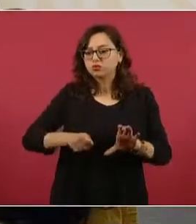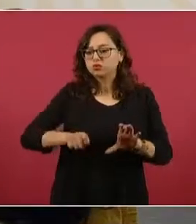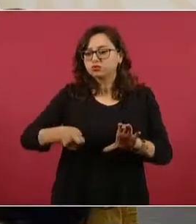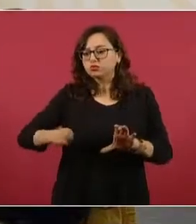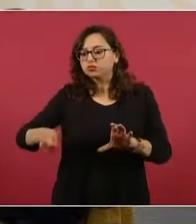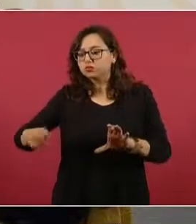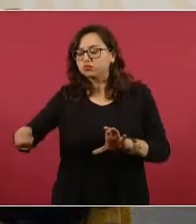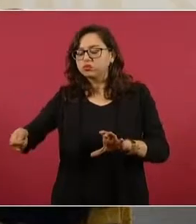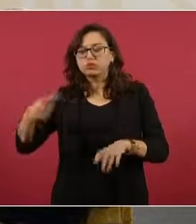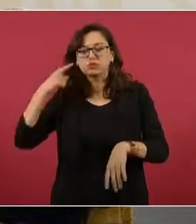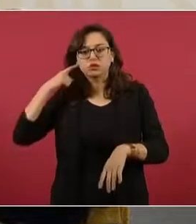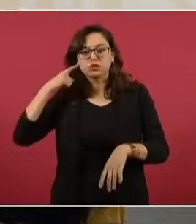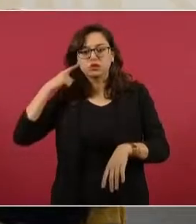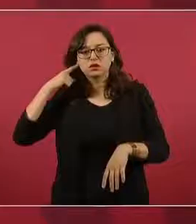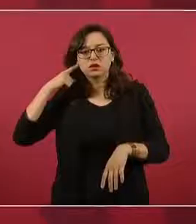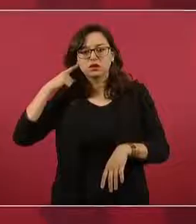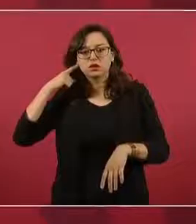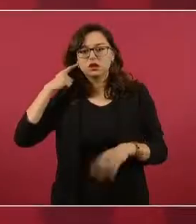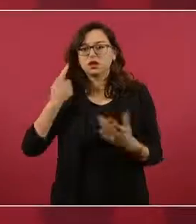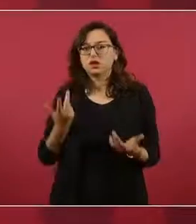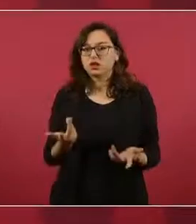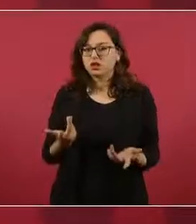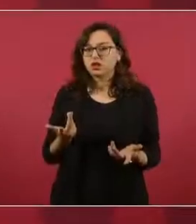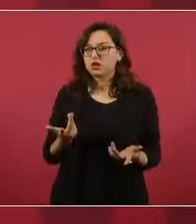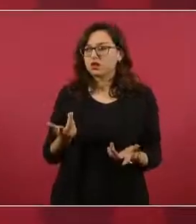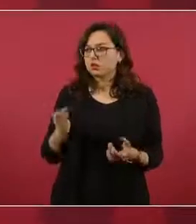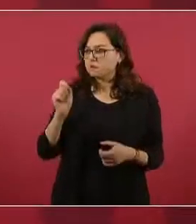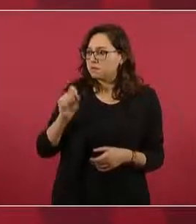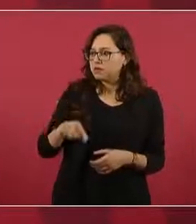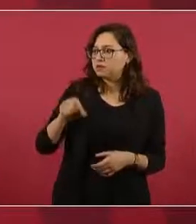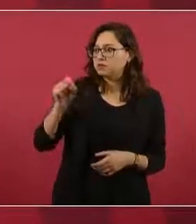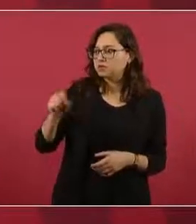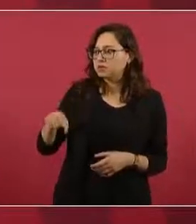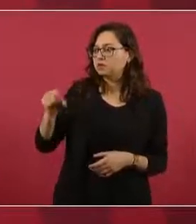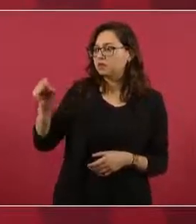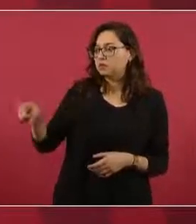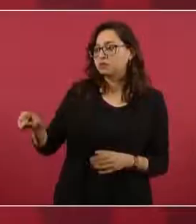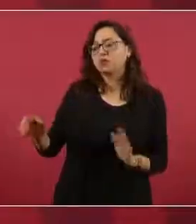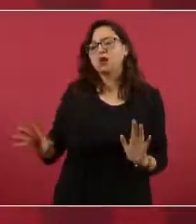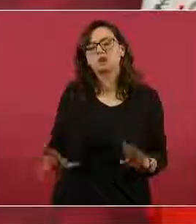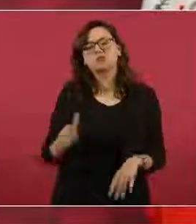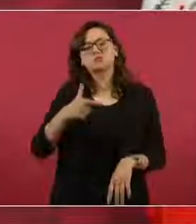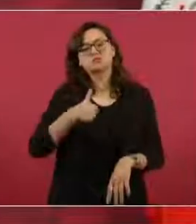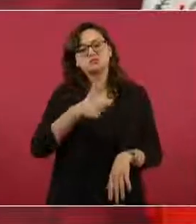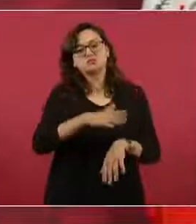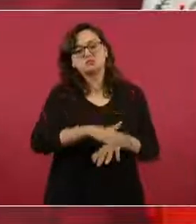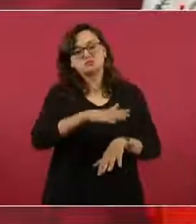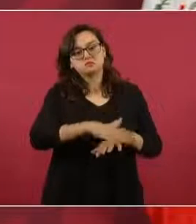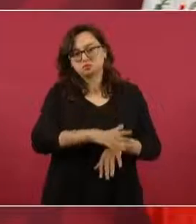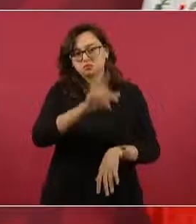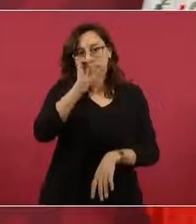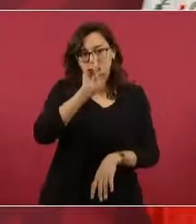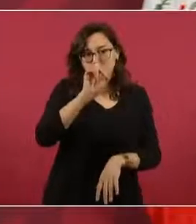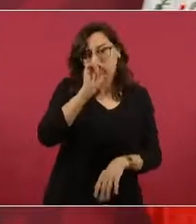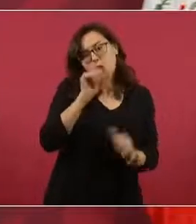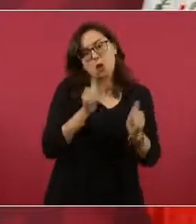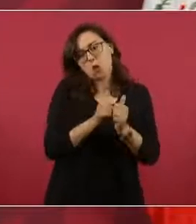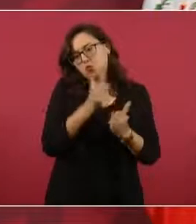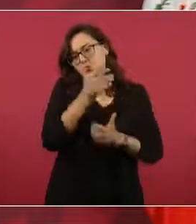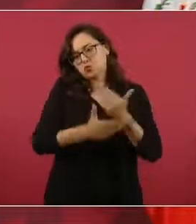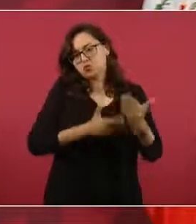Entonces, le hice una recomendación respetuosa. Porque cada quien es libre. Te digo, pues,